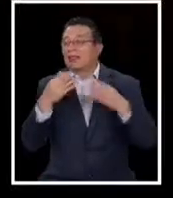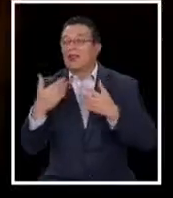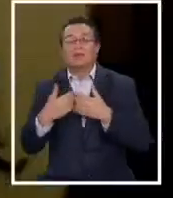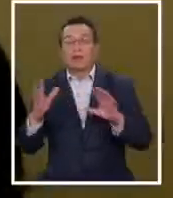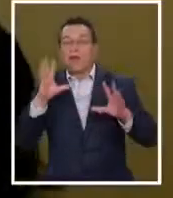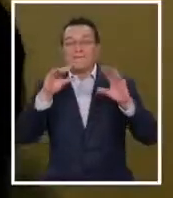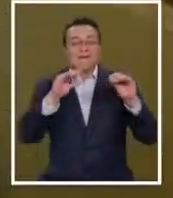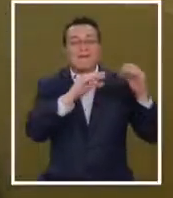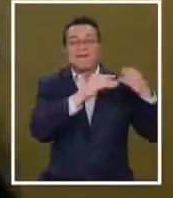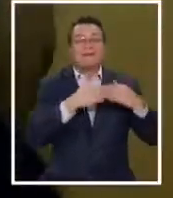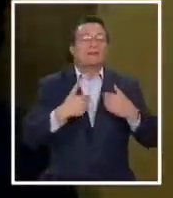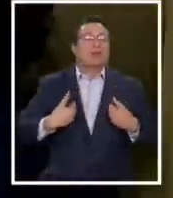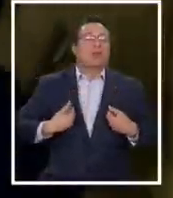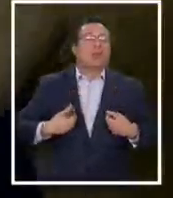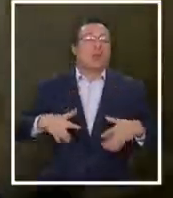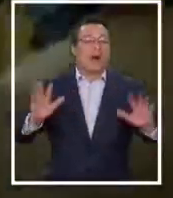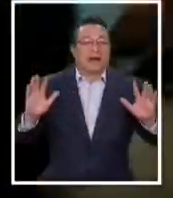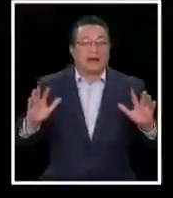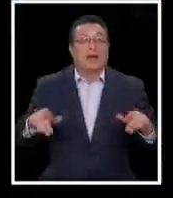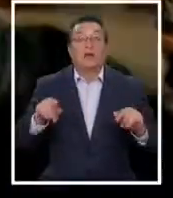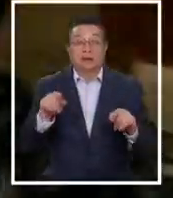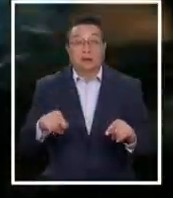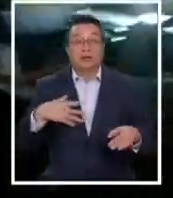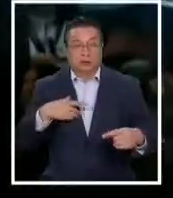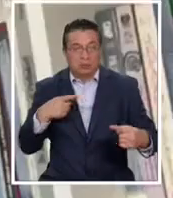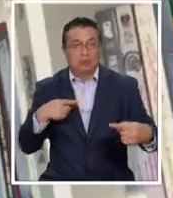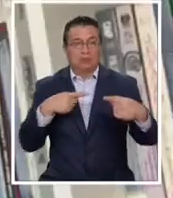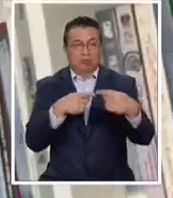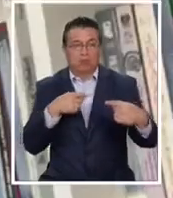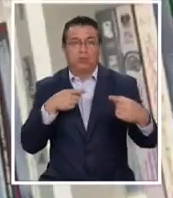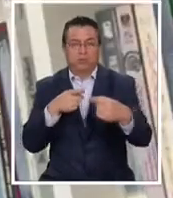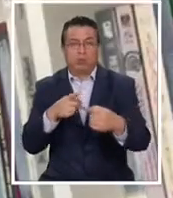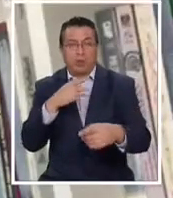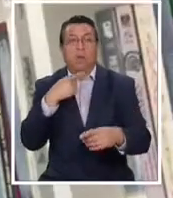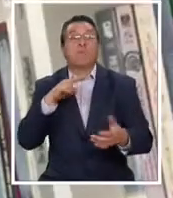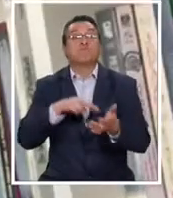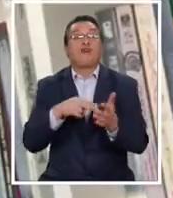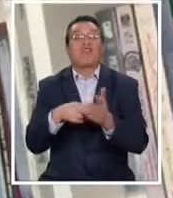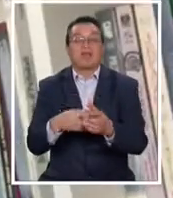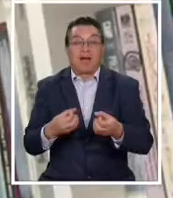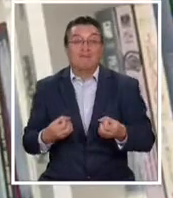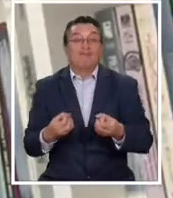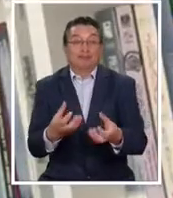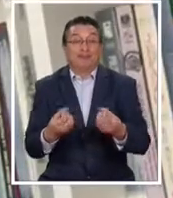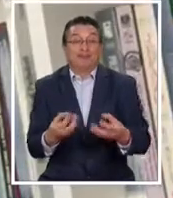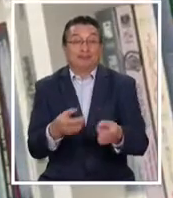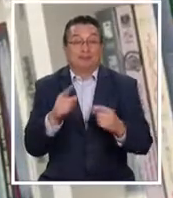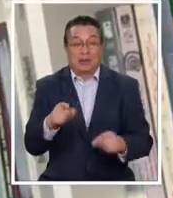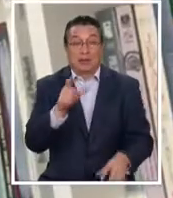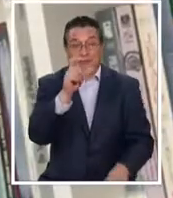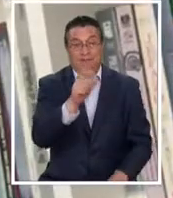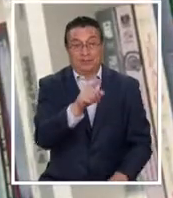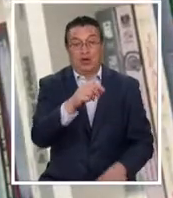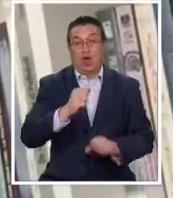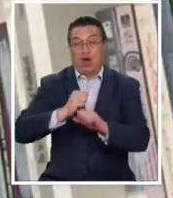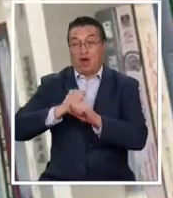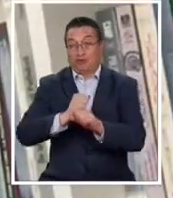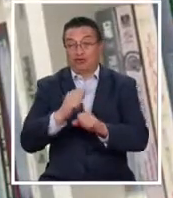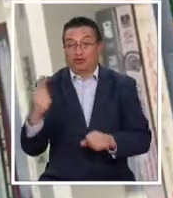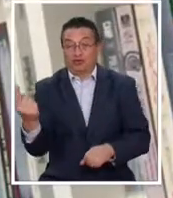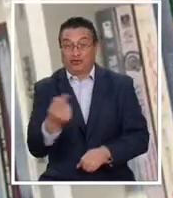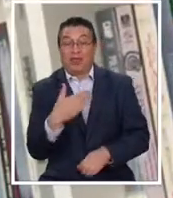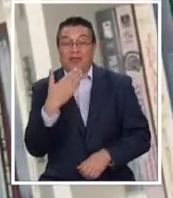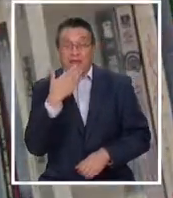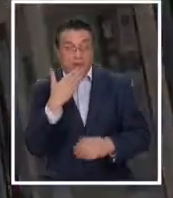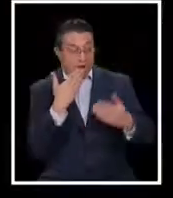pero que hablen de mí. Hace que sea confrontacional, que sea muy problemático para la propia oposición,